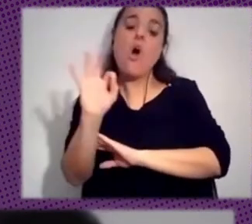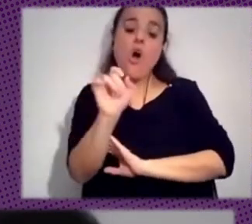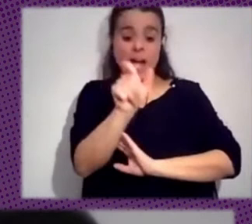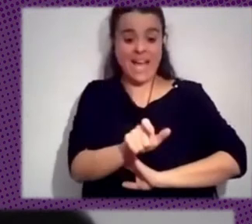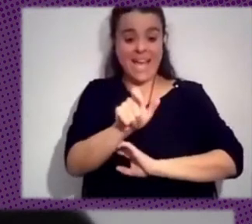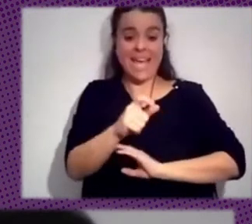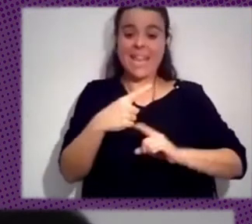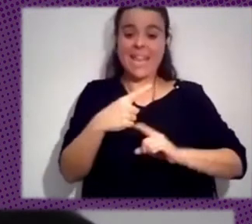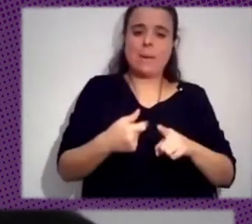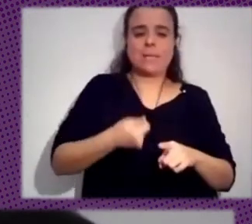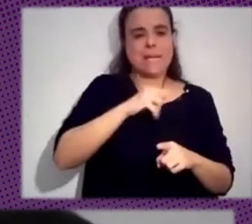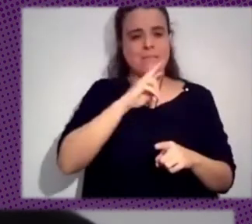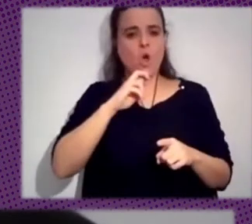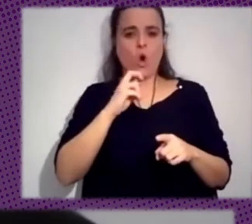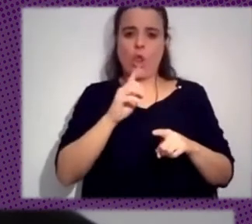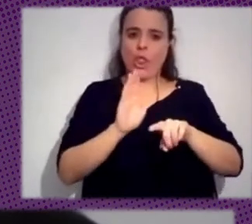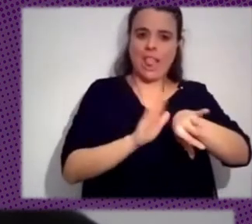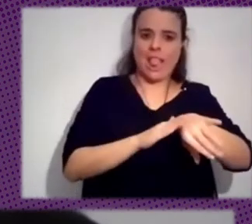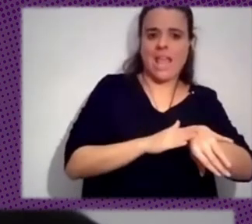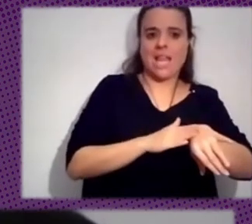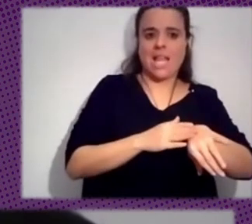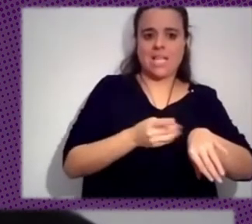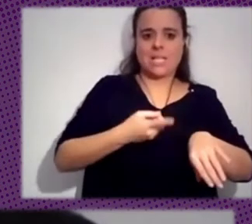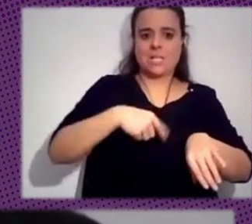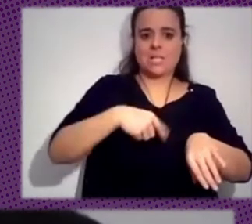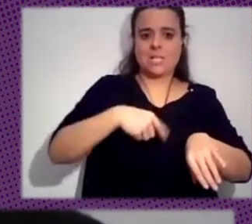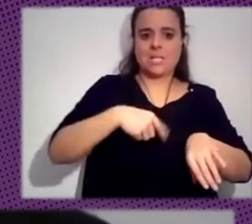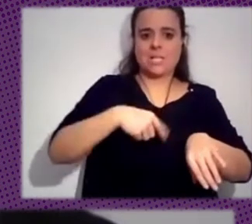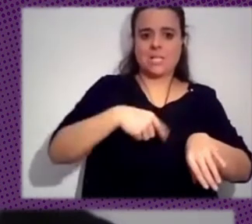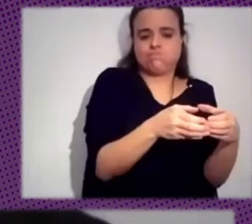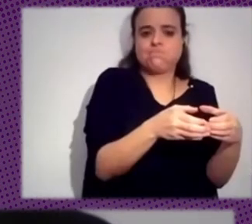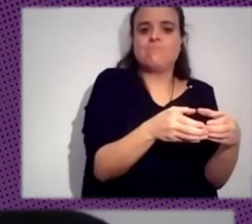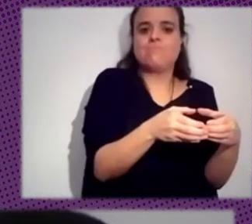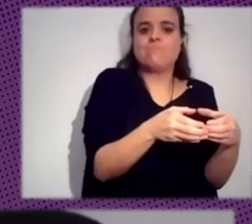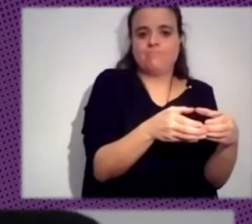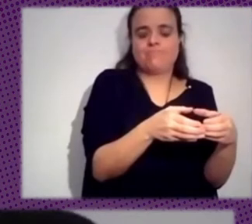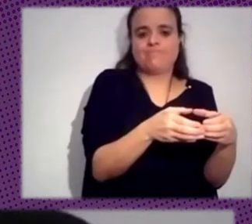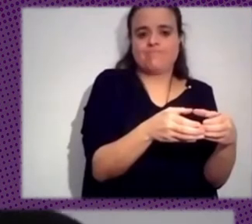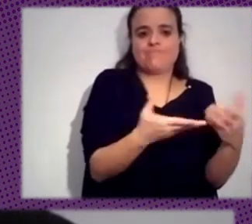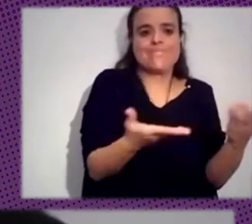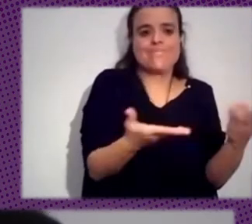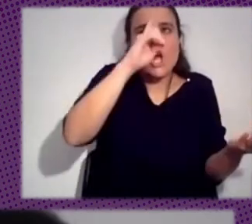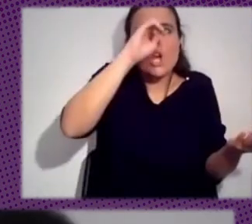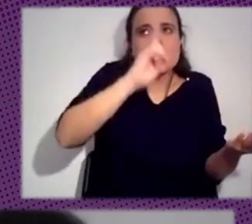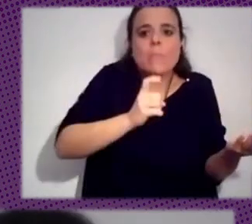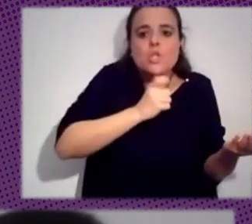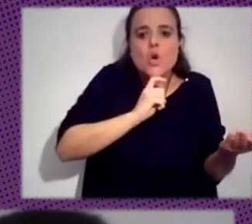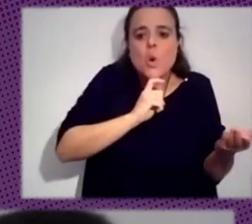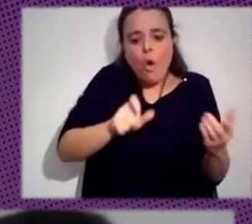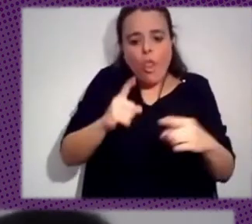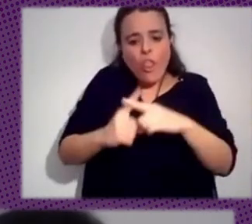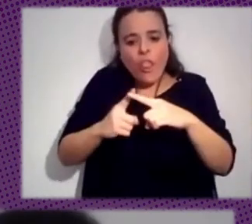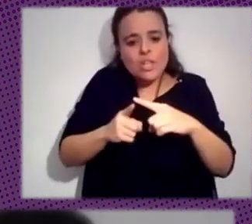no estamos sabiendo salir de nuestros espacios, sino estamos sabiendo llegar al centro para toda